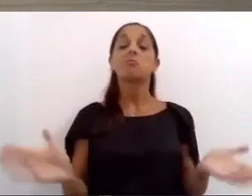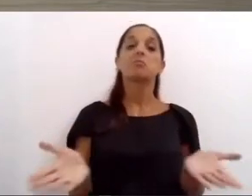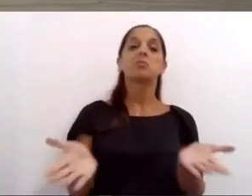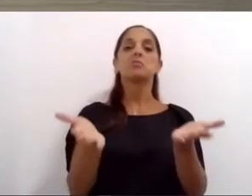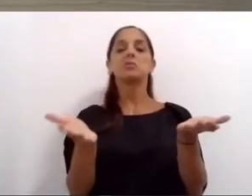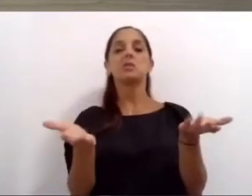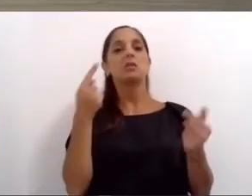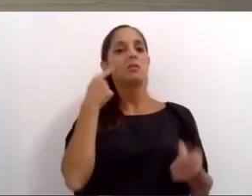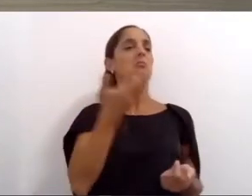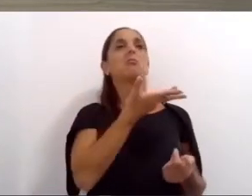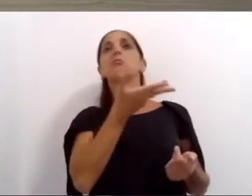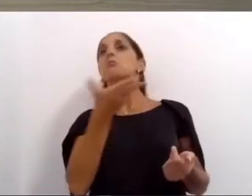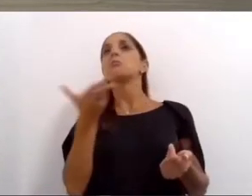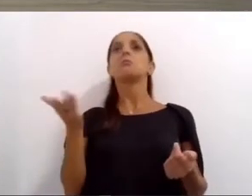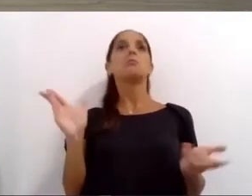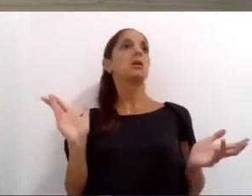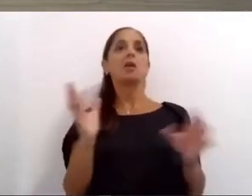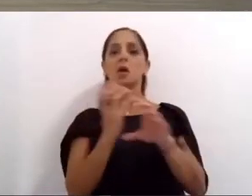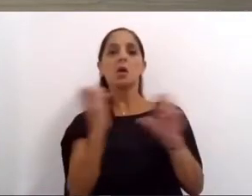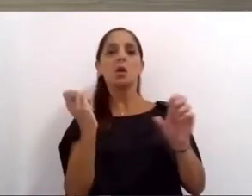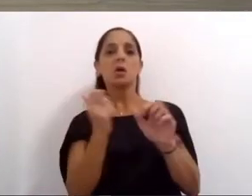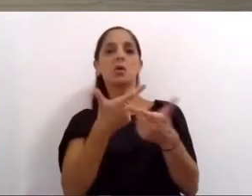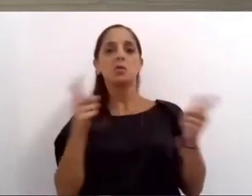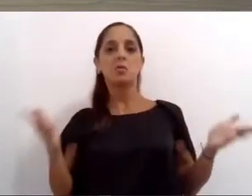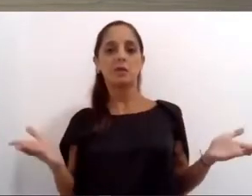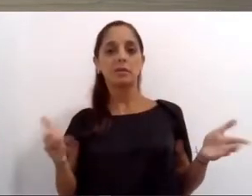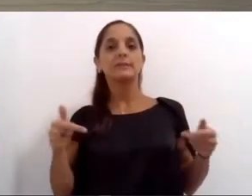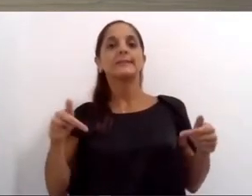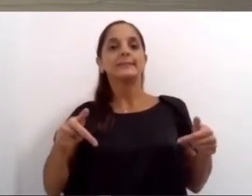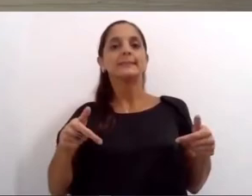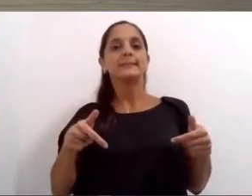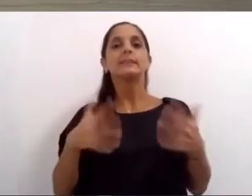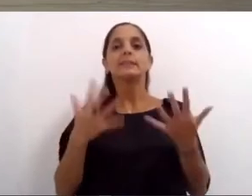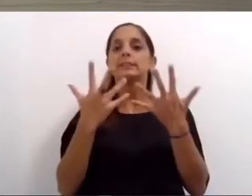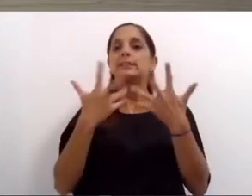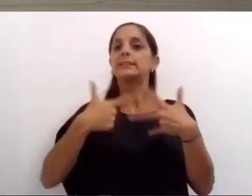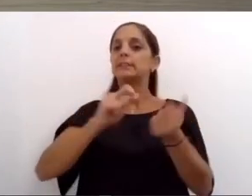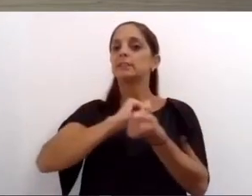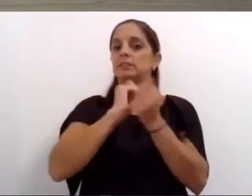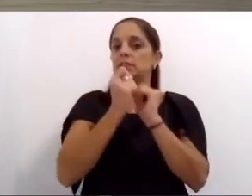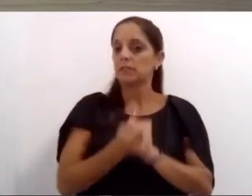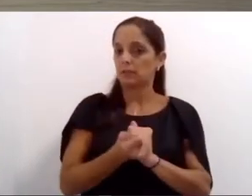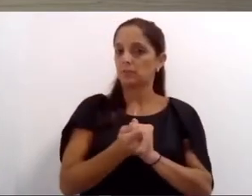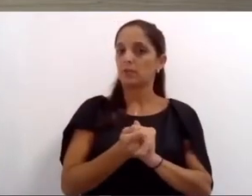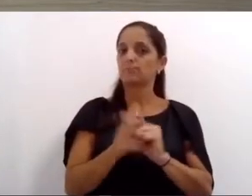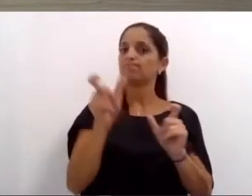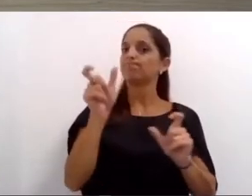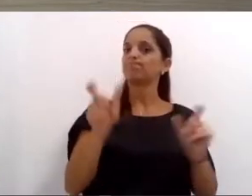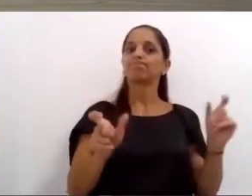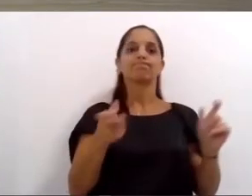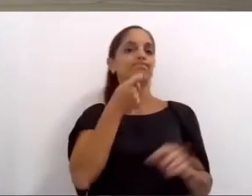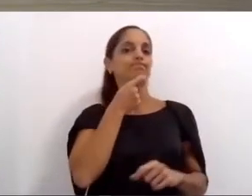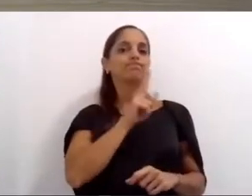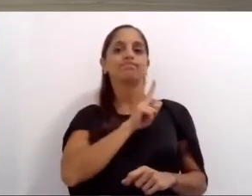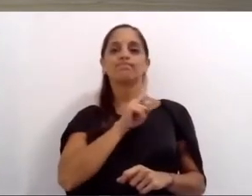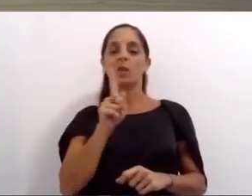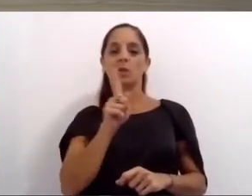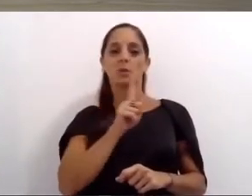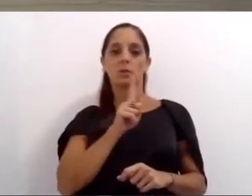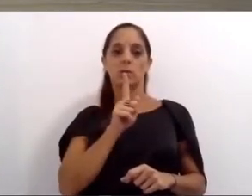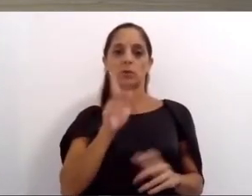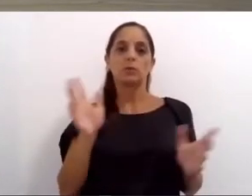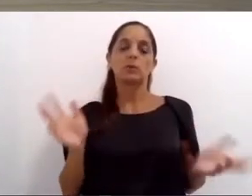colectivos para siempre por eso llevamos adelante una adecuación que no nos gusta pero que era imprescindible nos tocó a